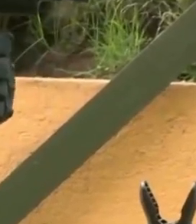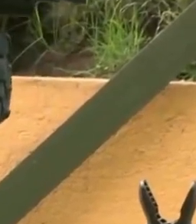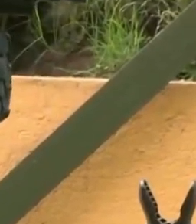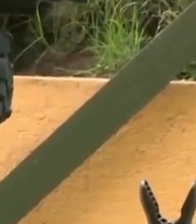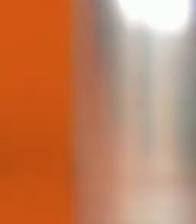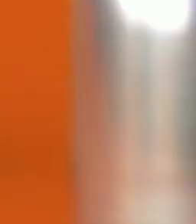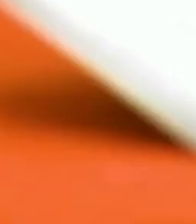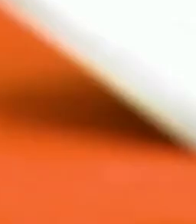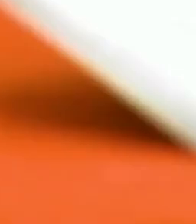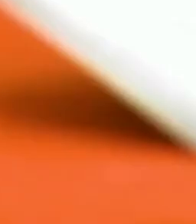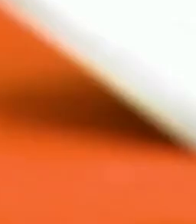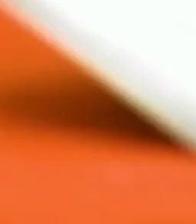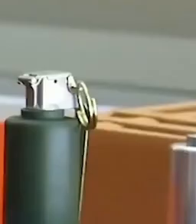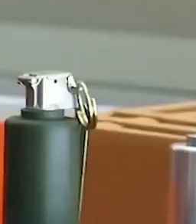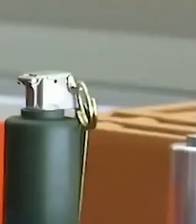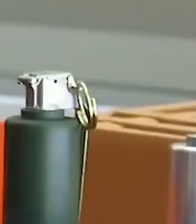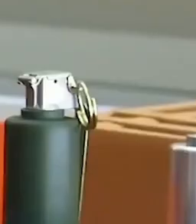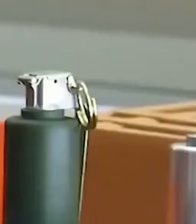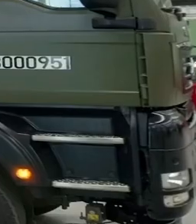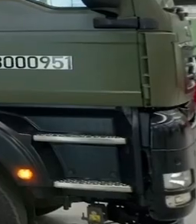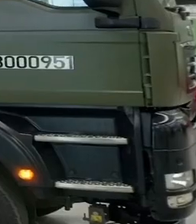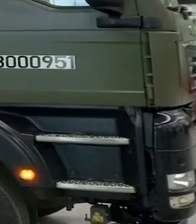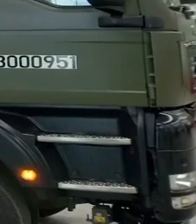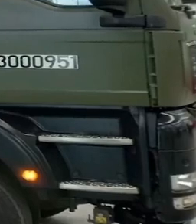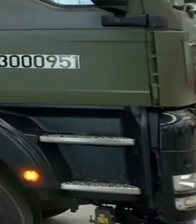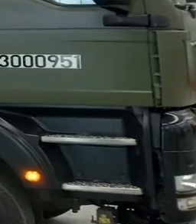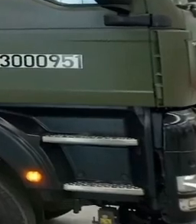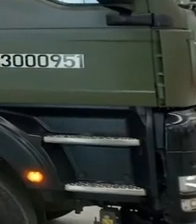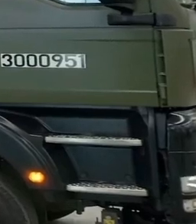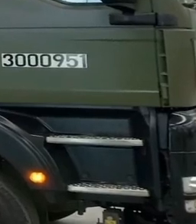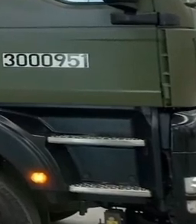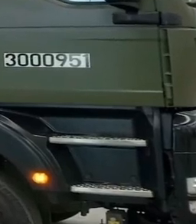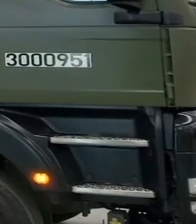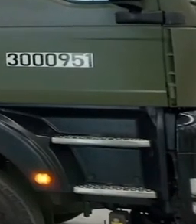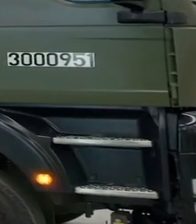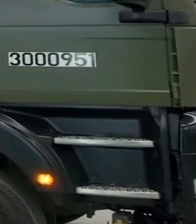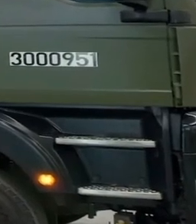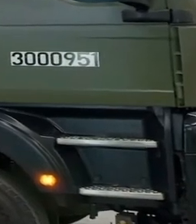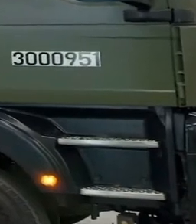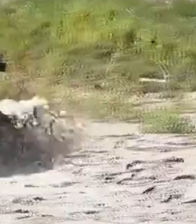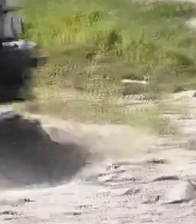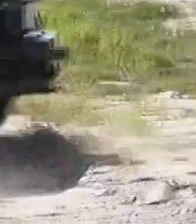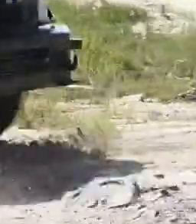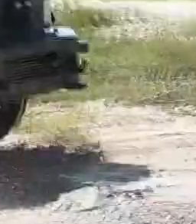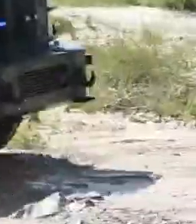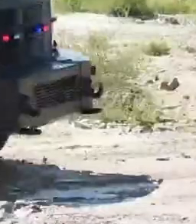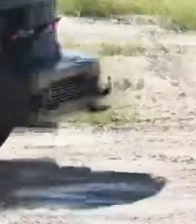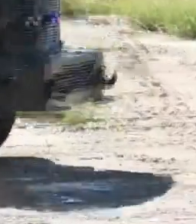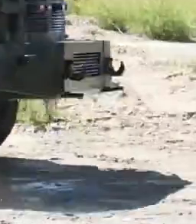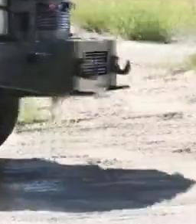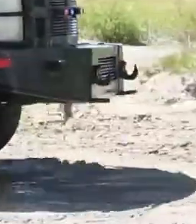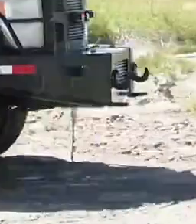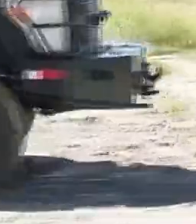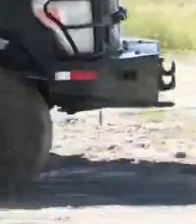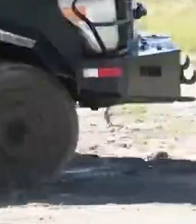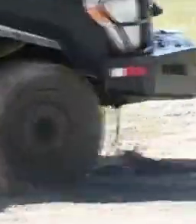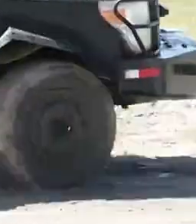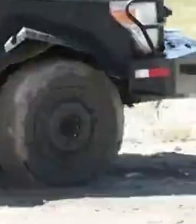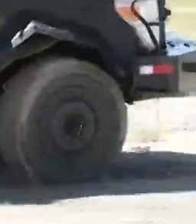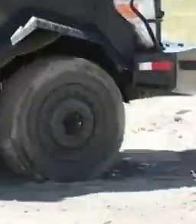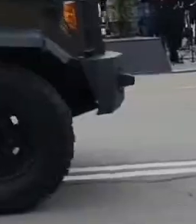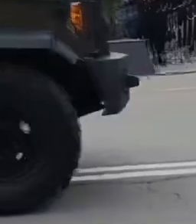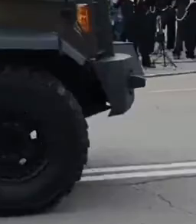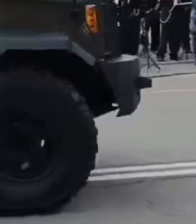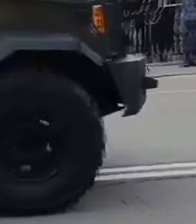colectivas, municiones de diferentes calibres, un sistema de radar y vigilancia aérea, dos vehículos tácticos blindados